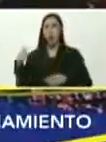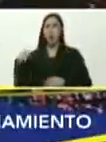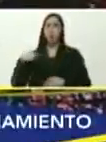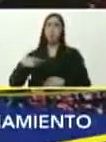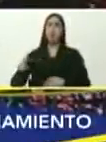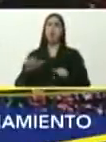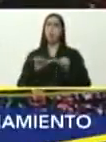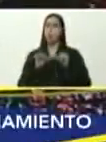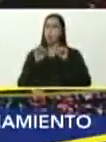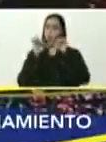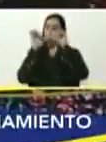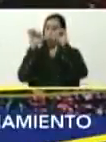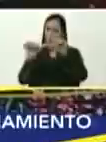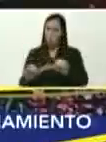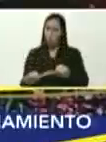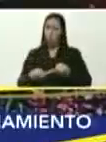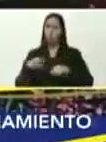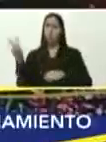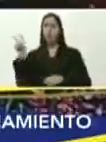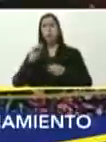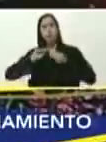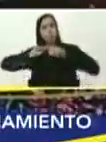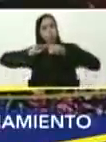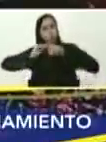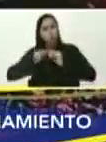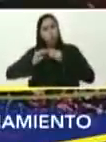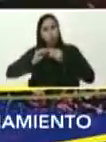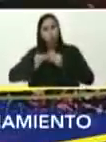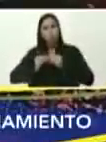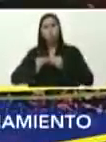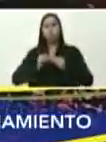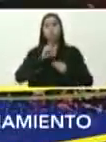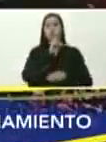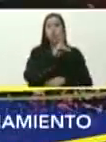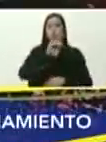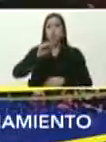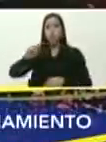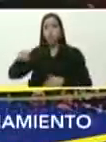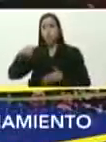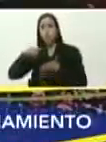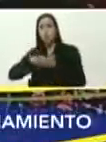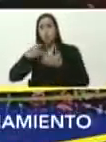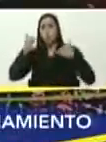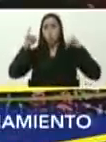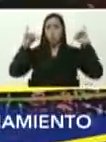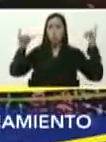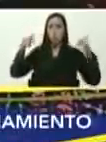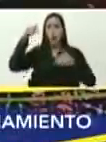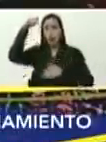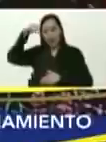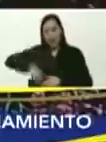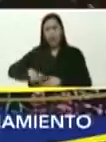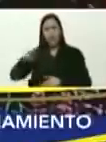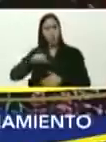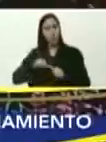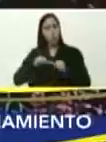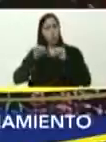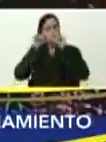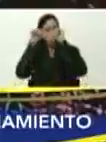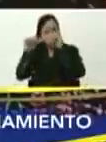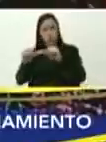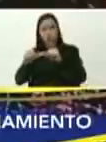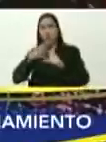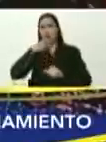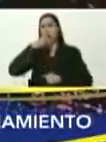va para adelante, de que Venezuela se recupera, de que a 200 años de carabobo, Venezuela sigue en pie, con el